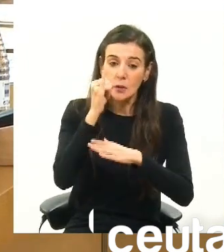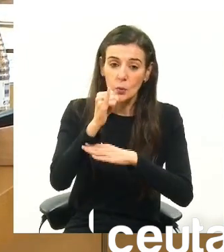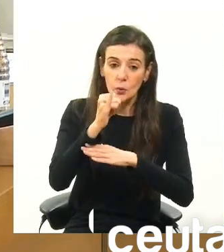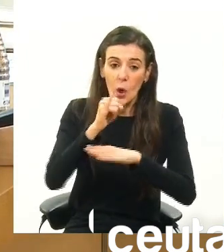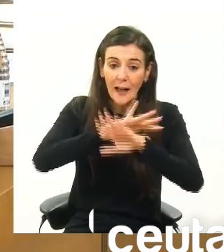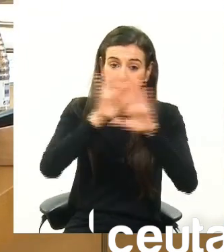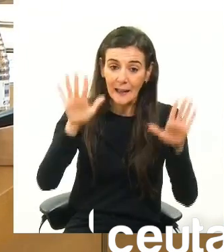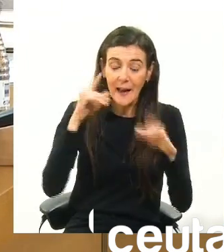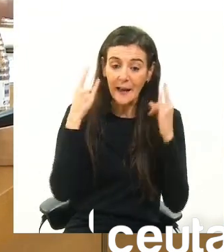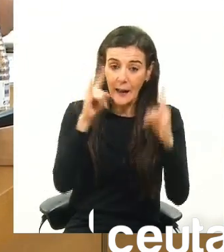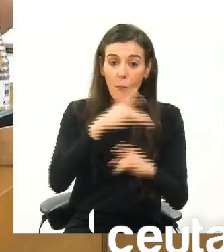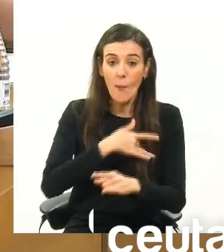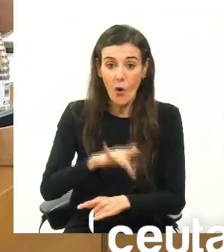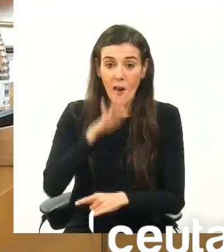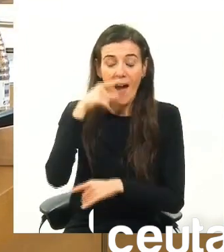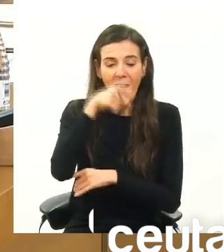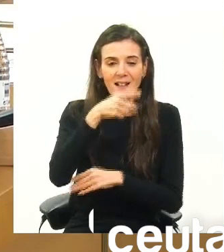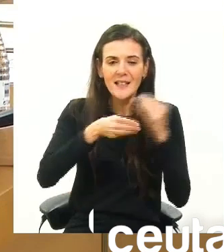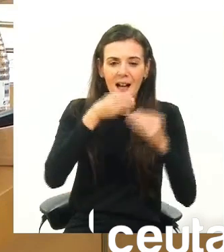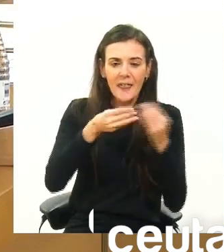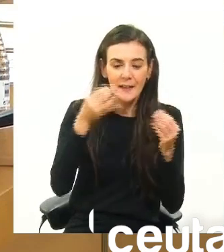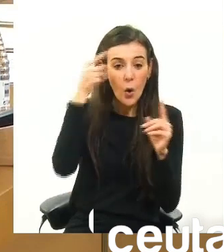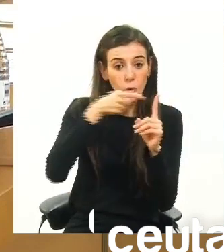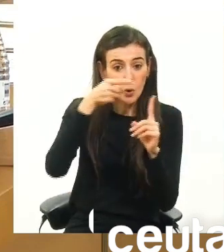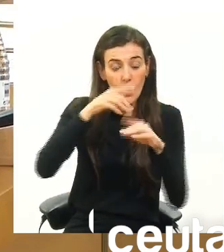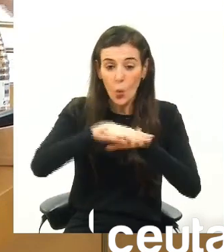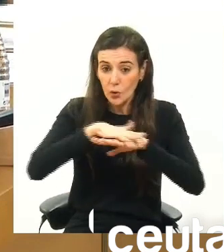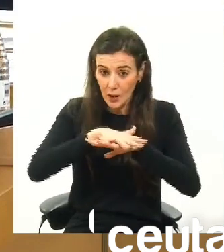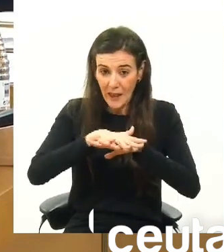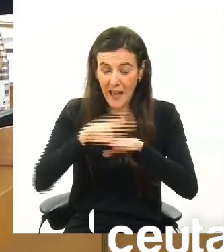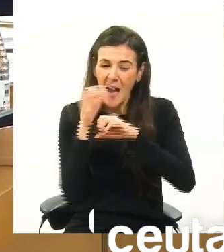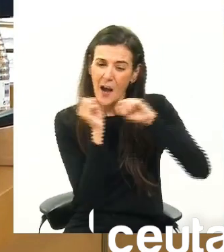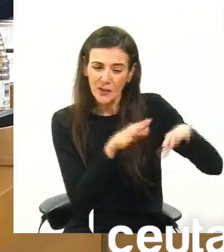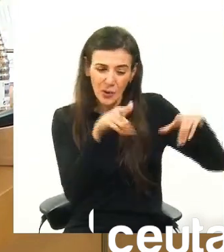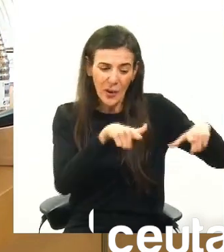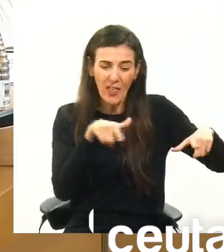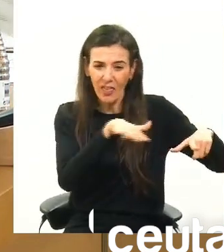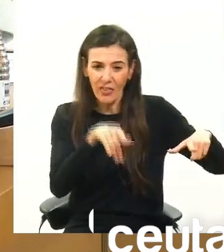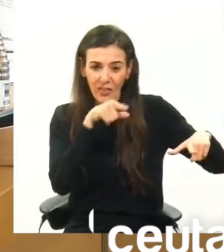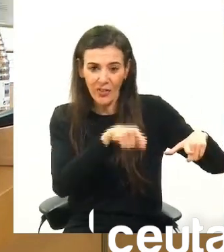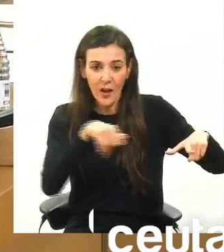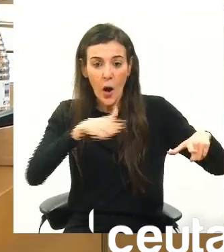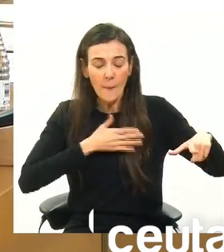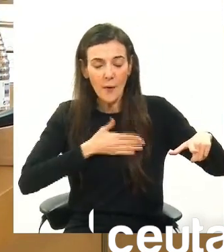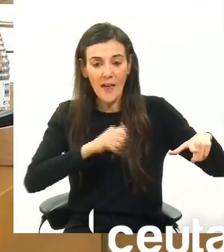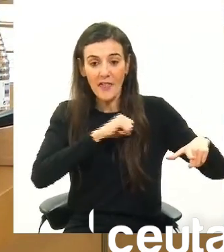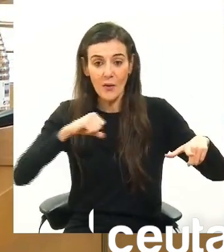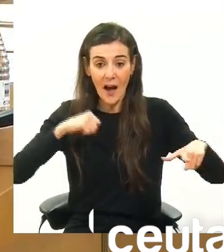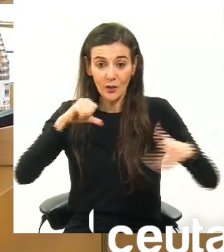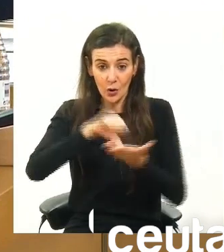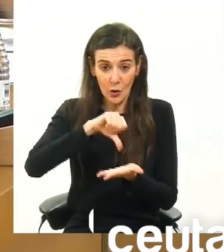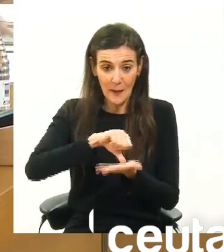Amor pretendía utilizar una estructura abandonada, propiedad de la ciudad autónoma,